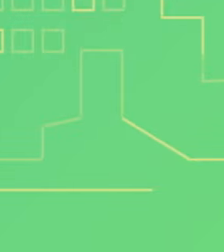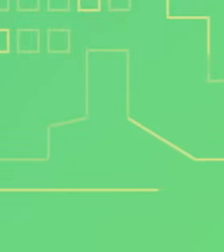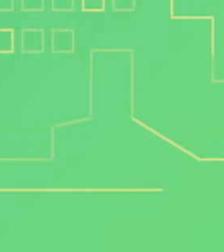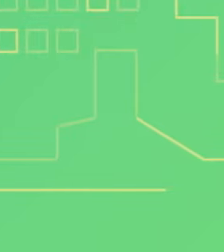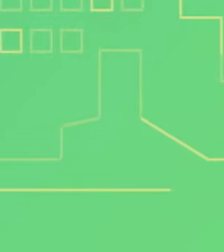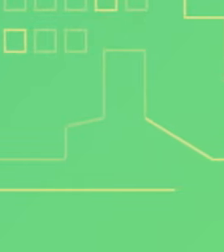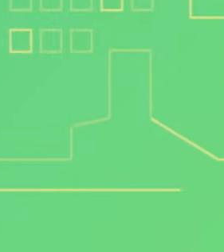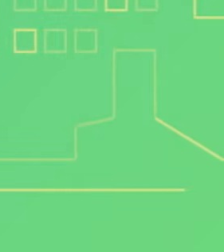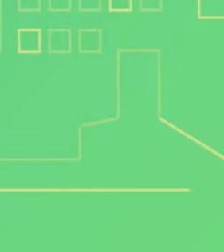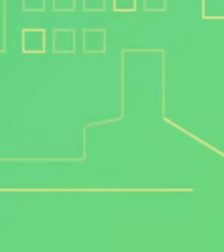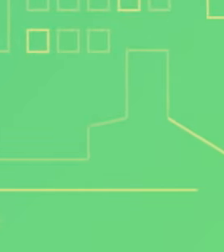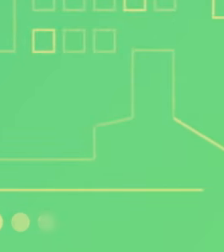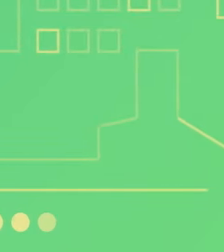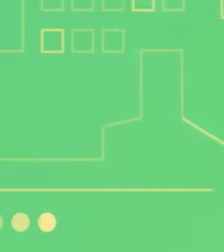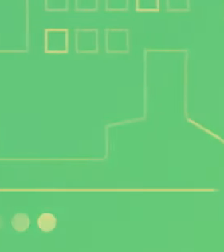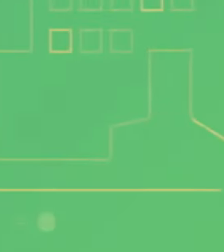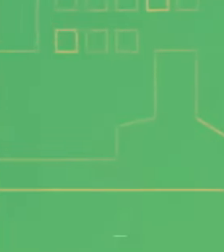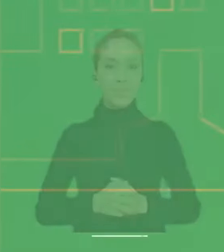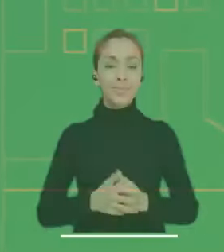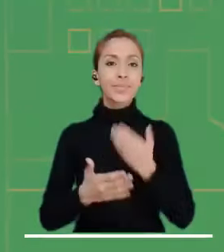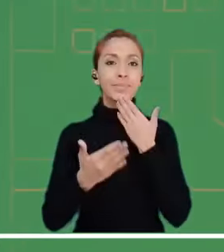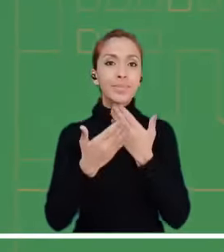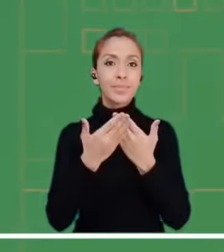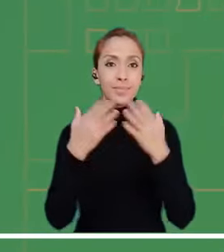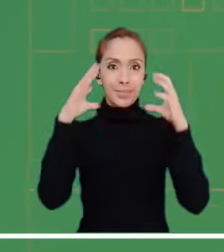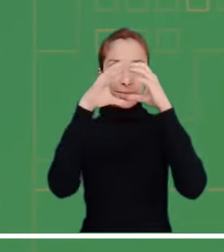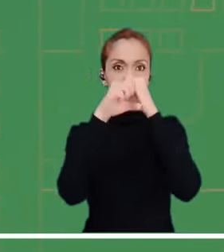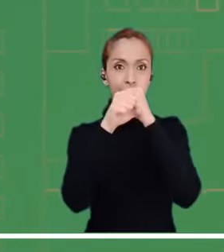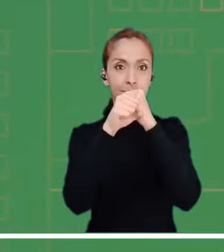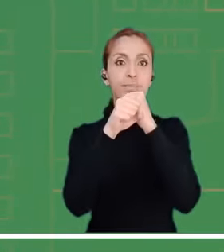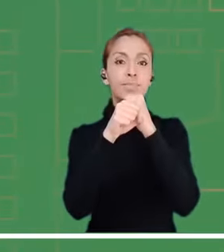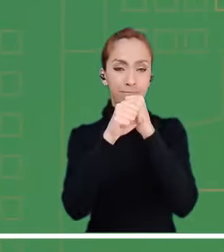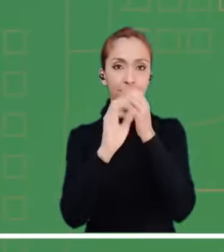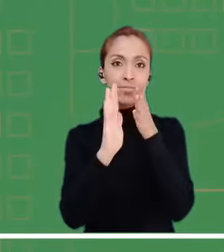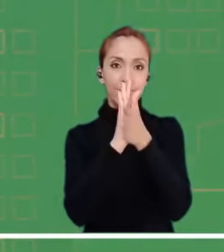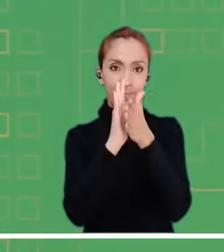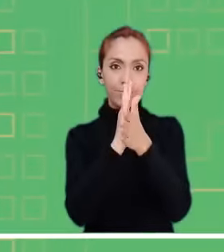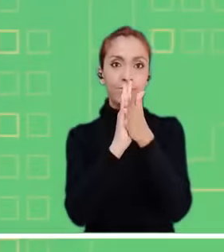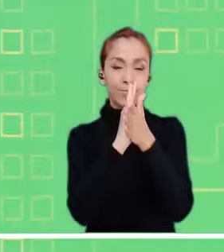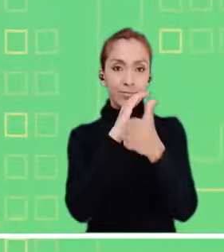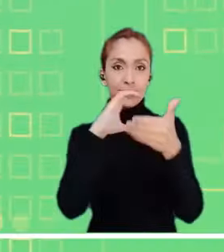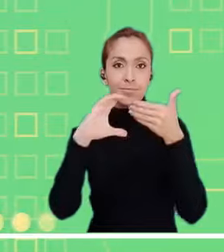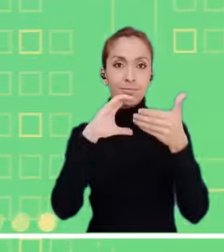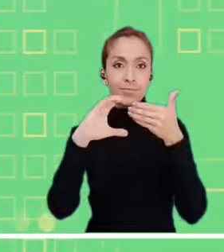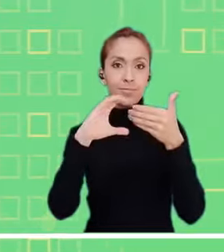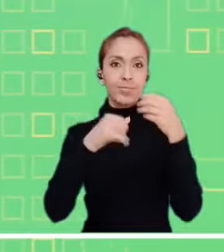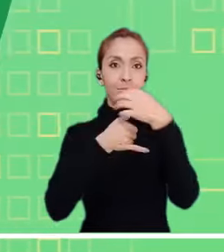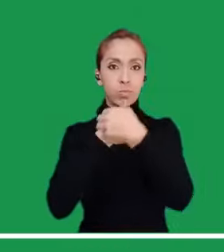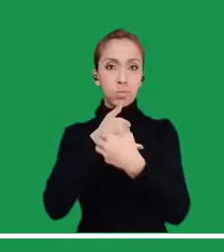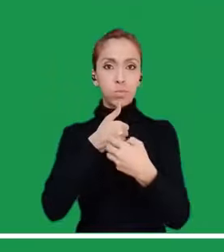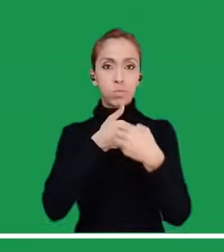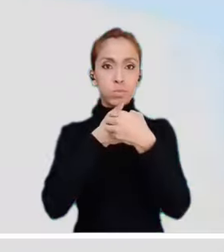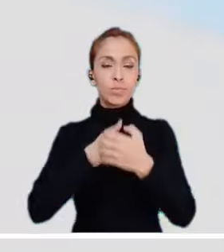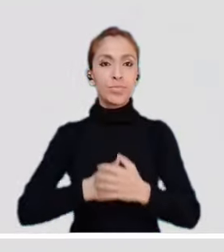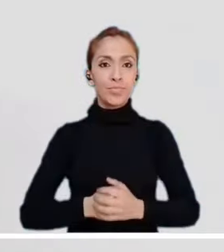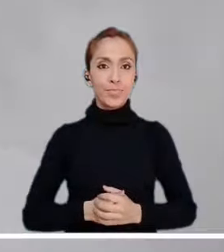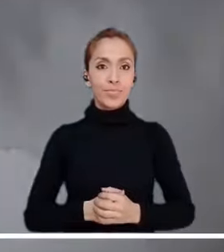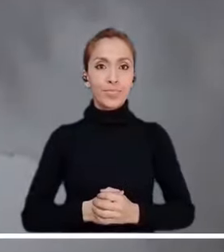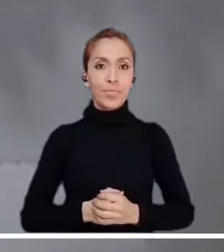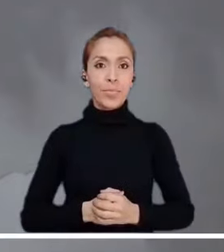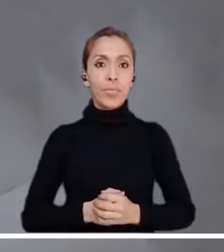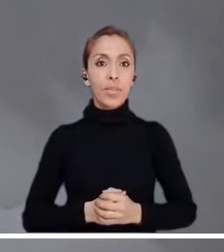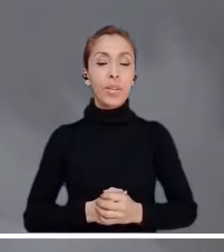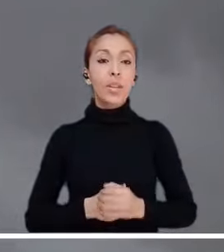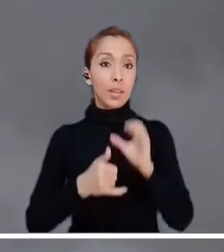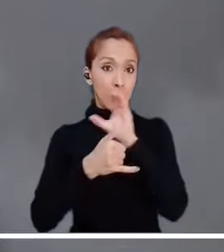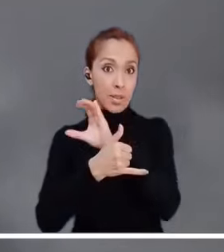Buenas noches y bienvenidos a conocer la información meteorológica de las regiones. El Caribe se despide